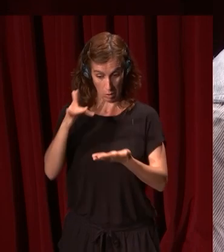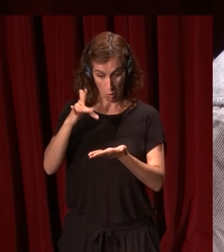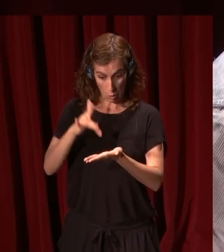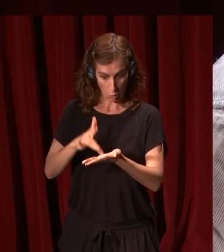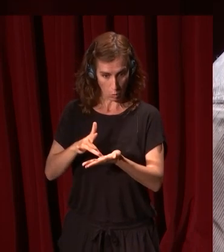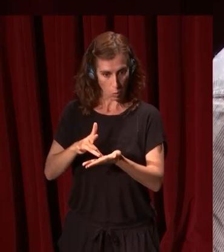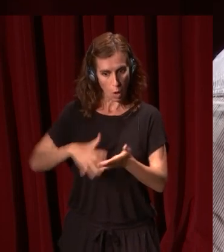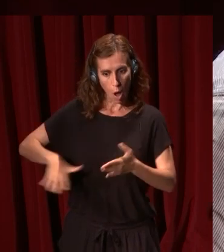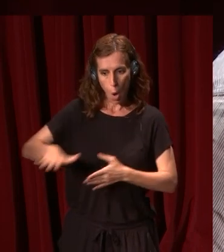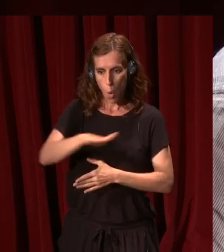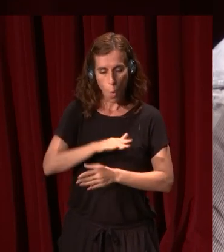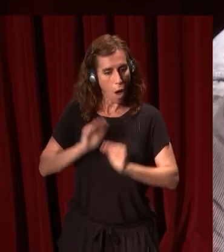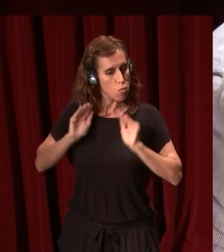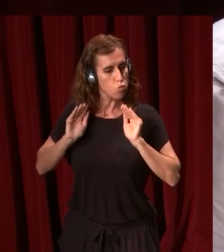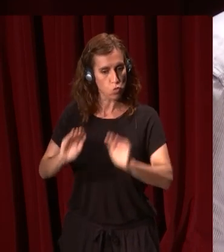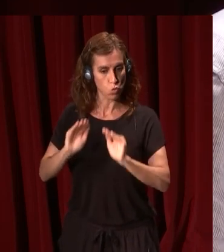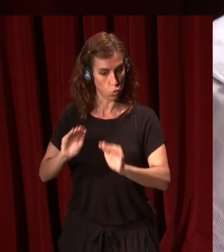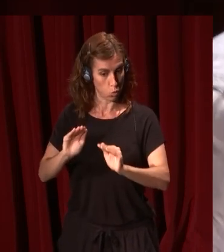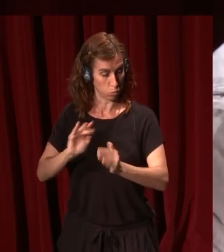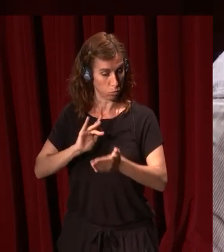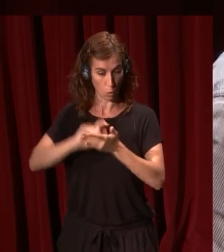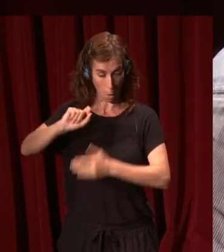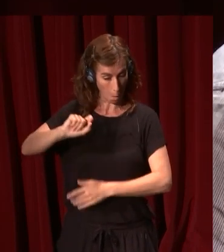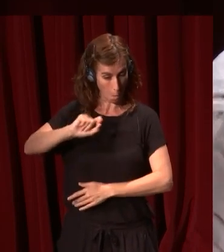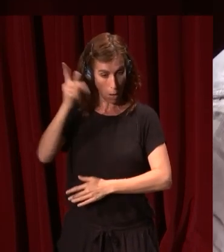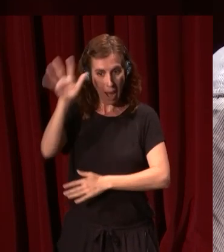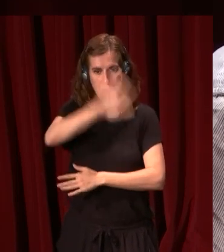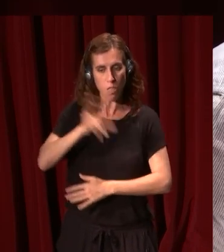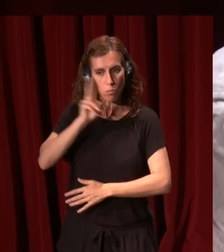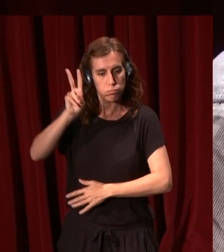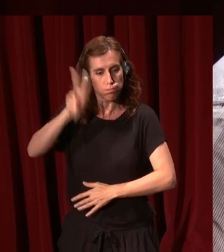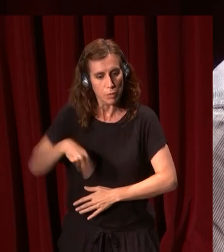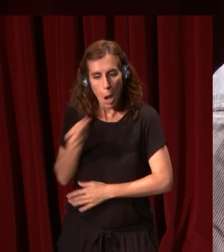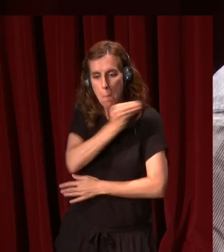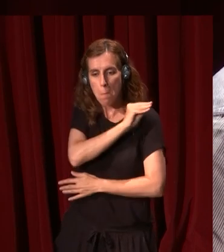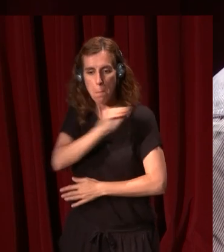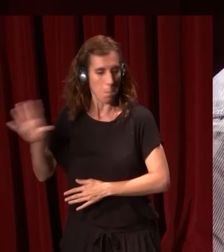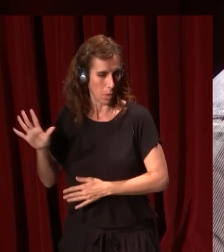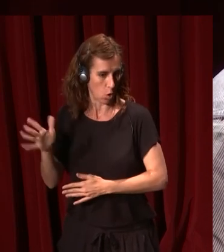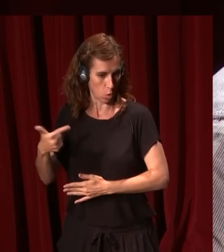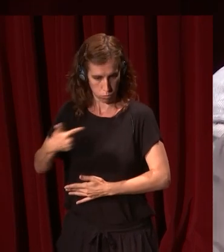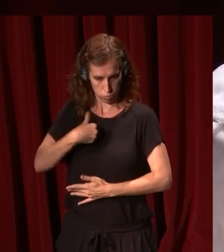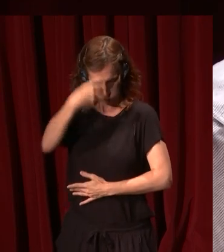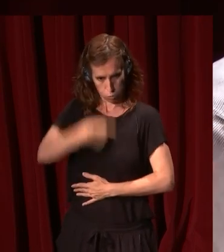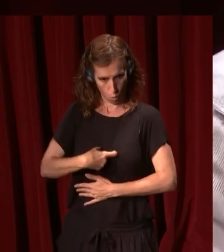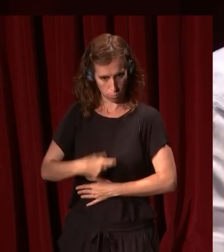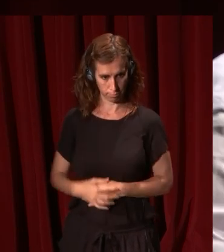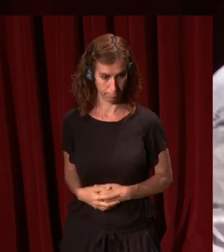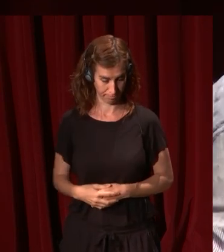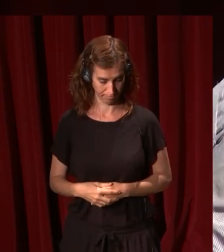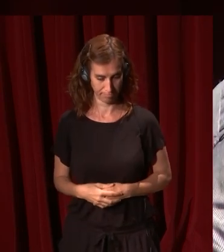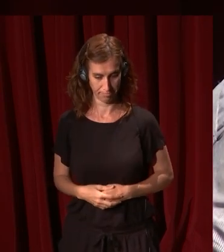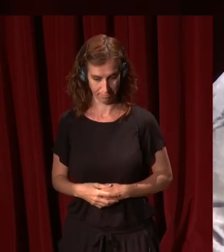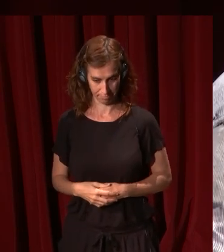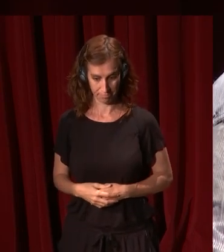de forma indiscutible el lugar que solo alcanzan aquellos en los que una nación reconoce a su mejor y a su más íntimo yo. Poco